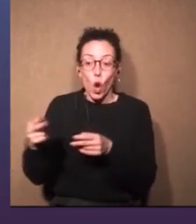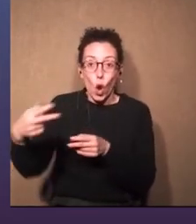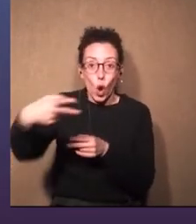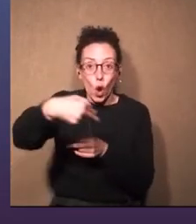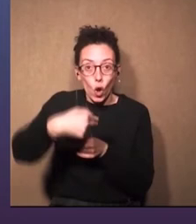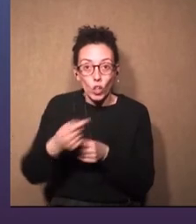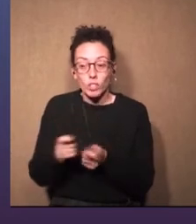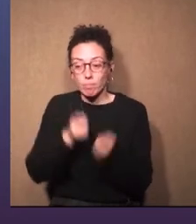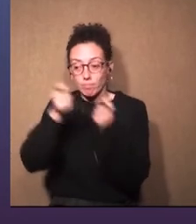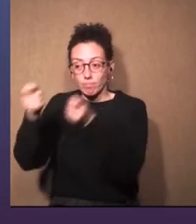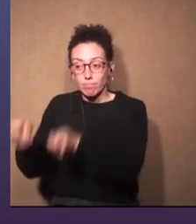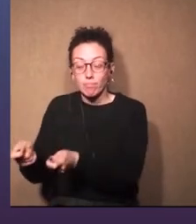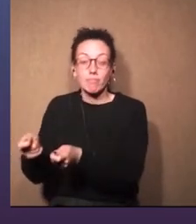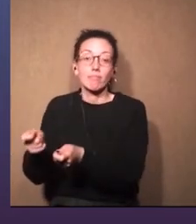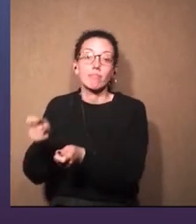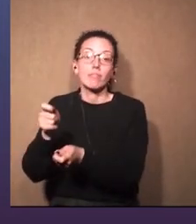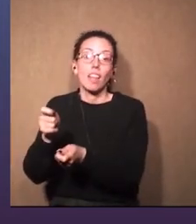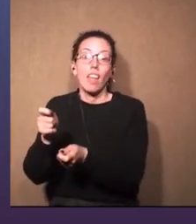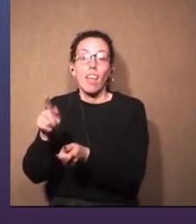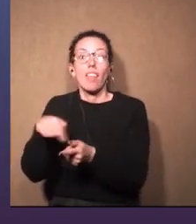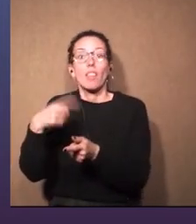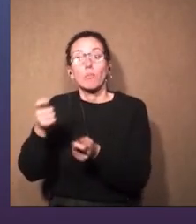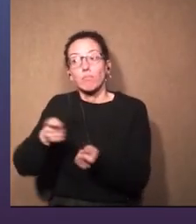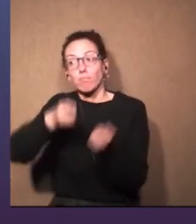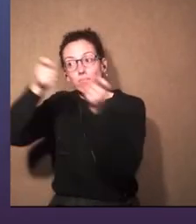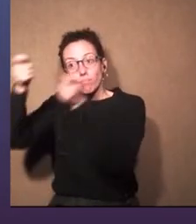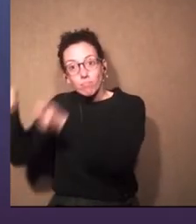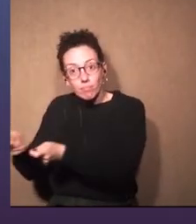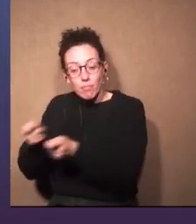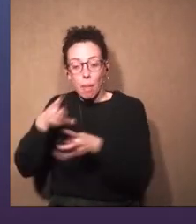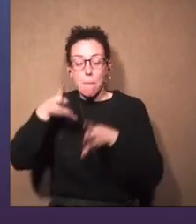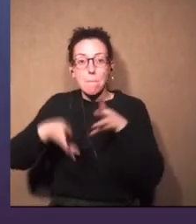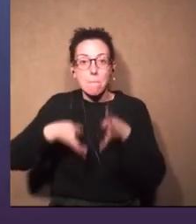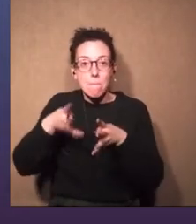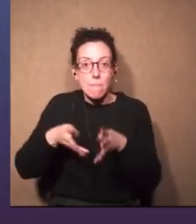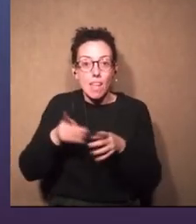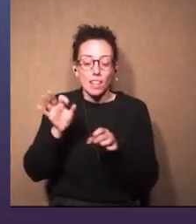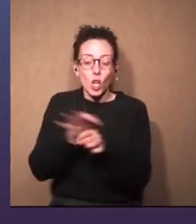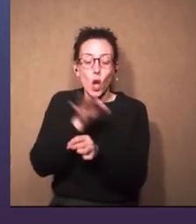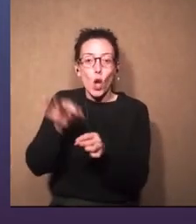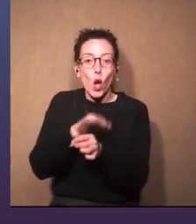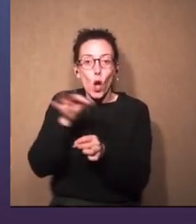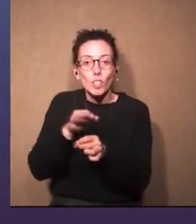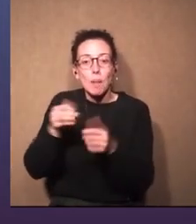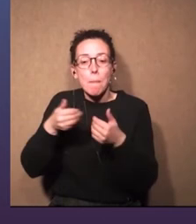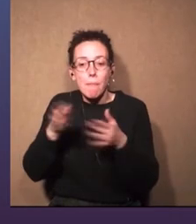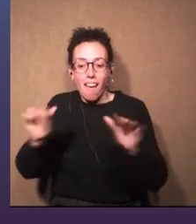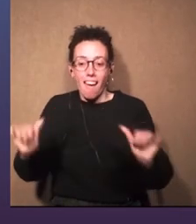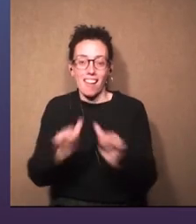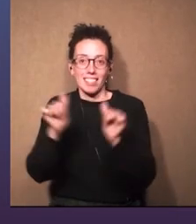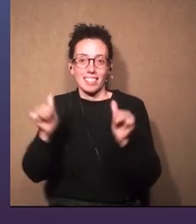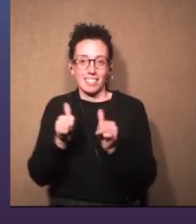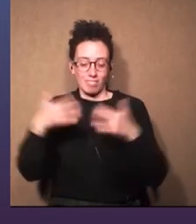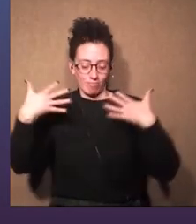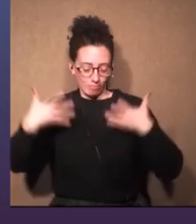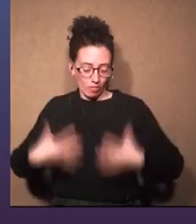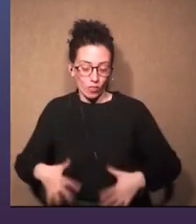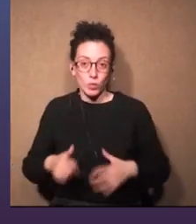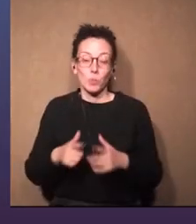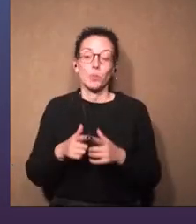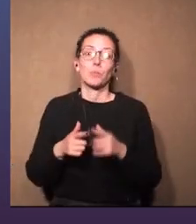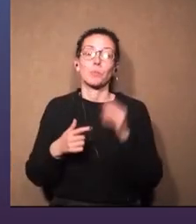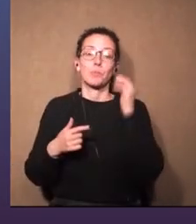y este y está y luego las maquinistas comienzan la la construcción de de